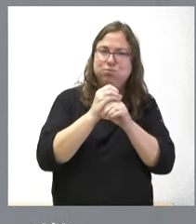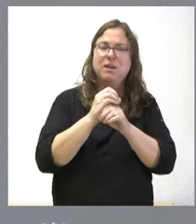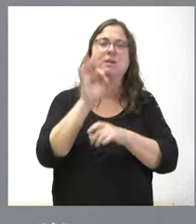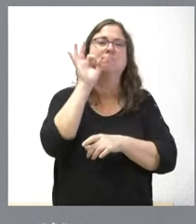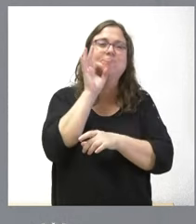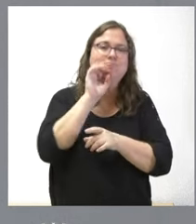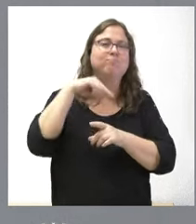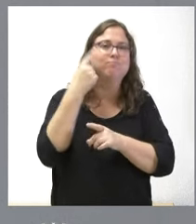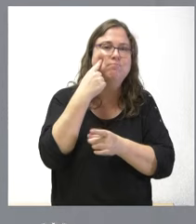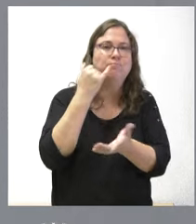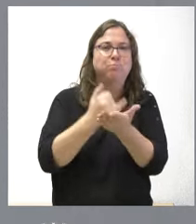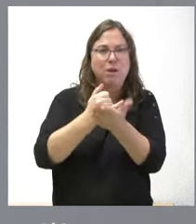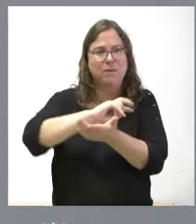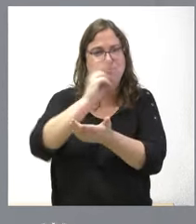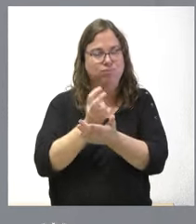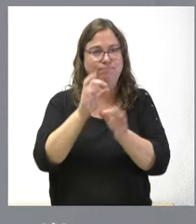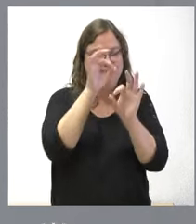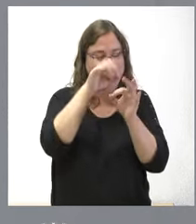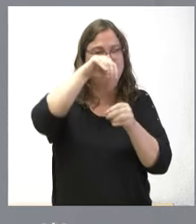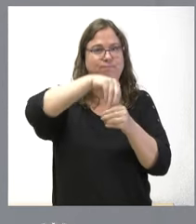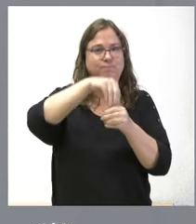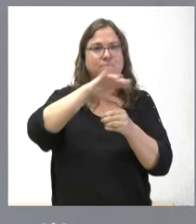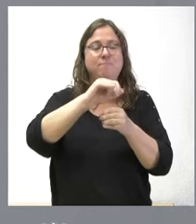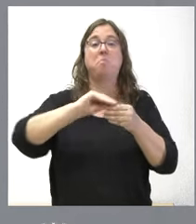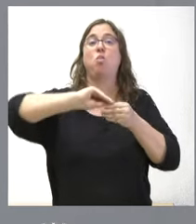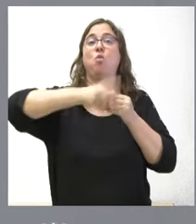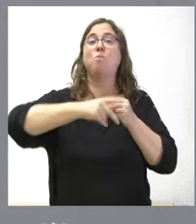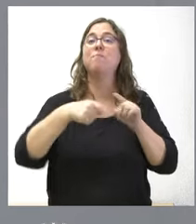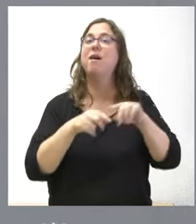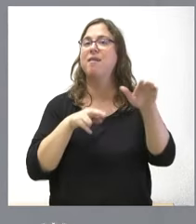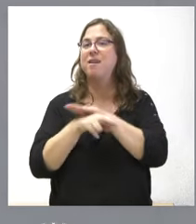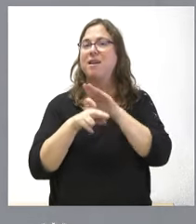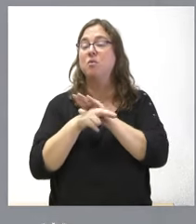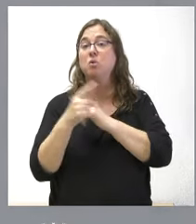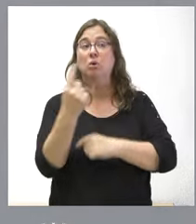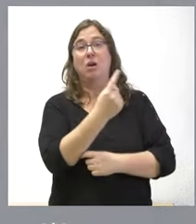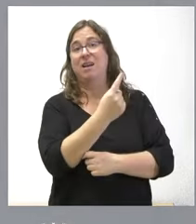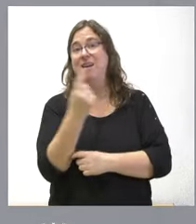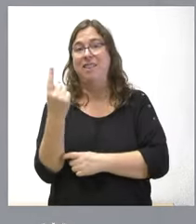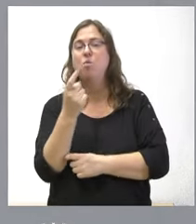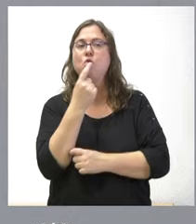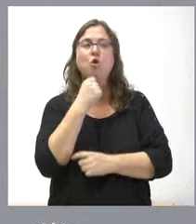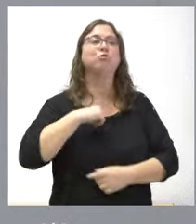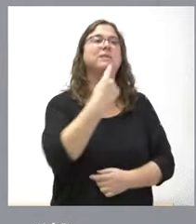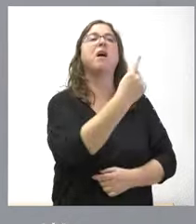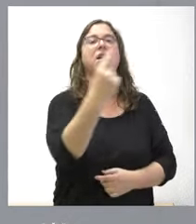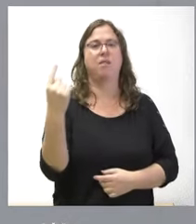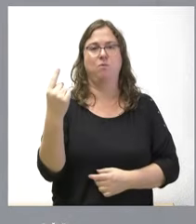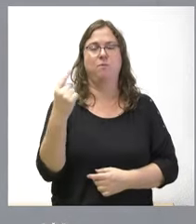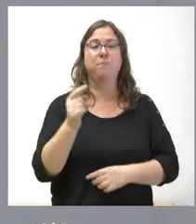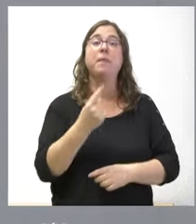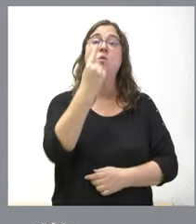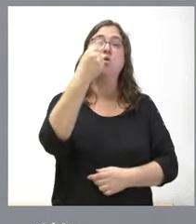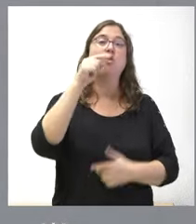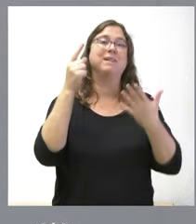documentación, así como la distribución de los recursos entre cada uno de estos hospitales. 1,6 millones